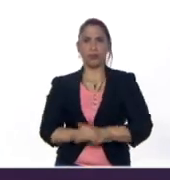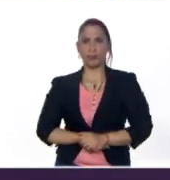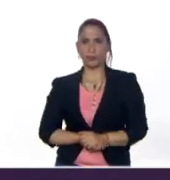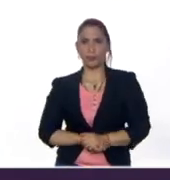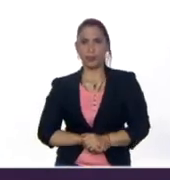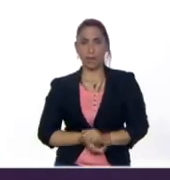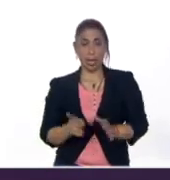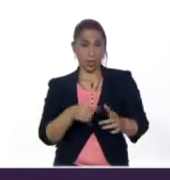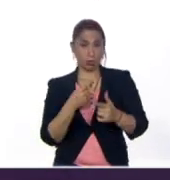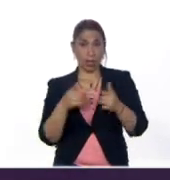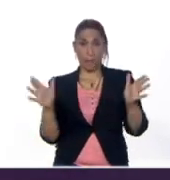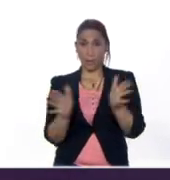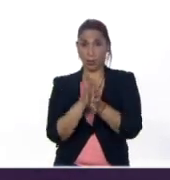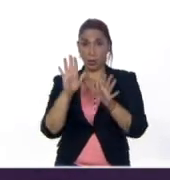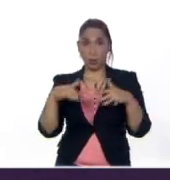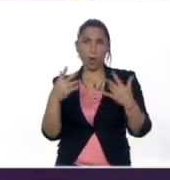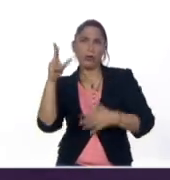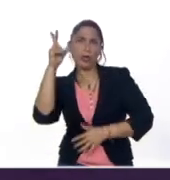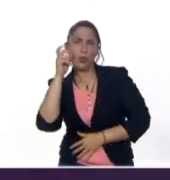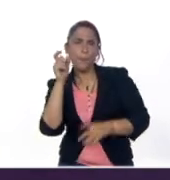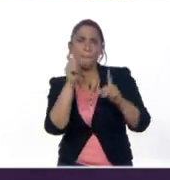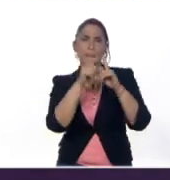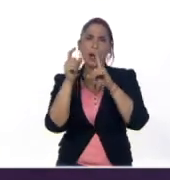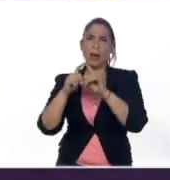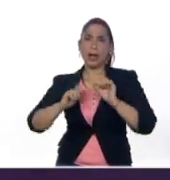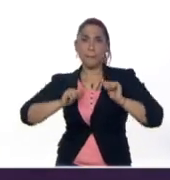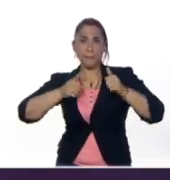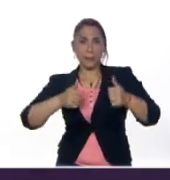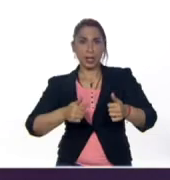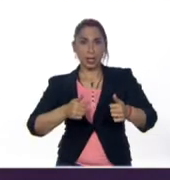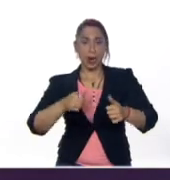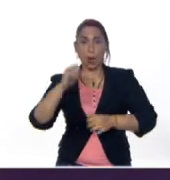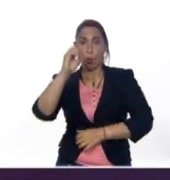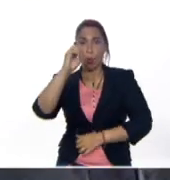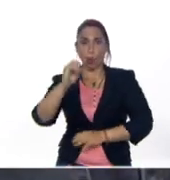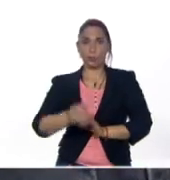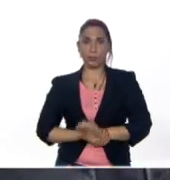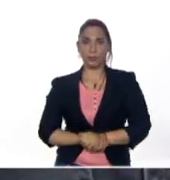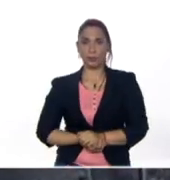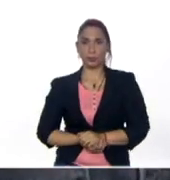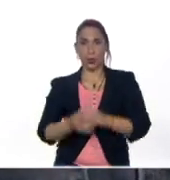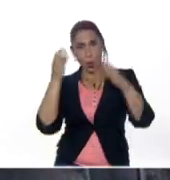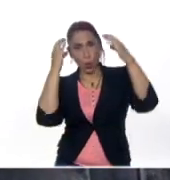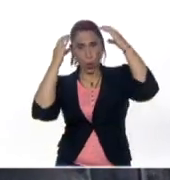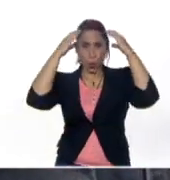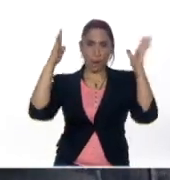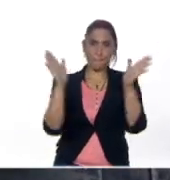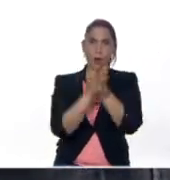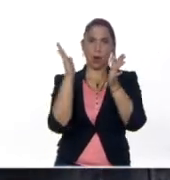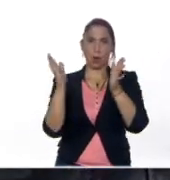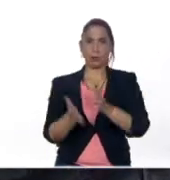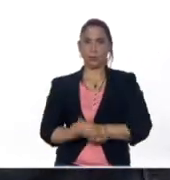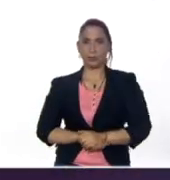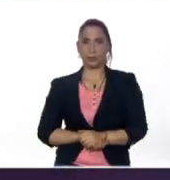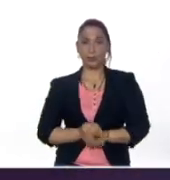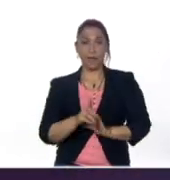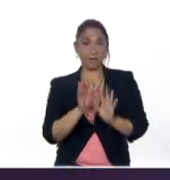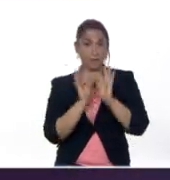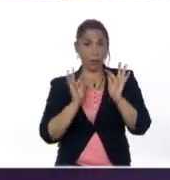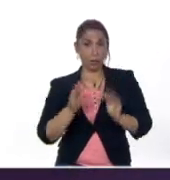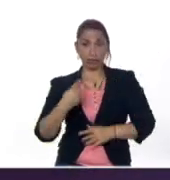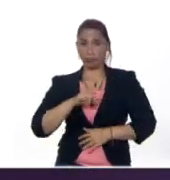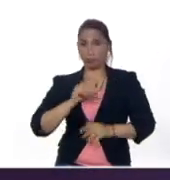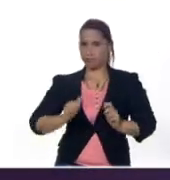Vamos a aplaudir cuando escuches una palabra que comience por la letra O, oso, y aplaudimos. De esa manera